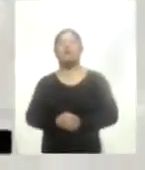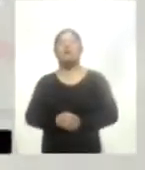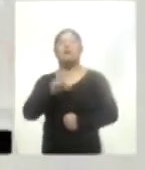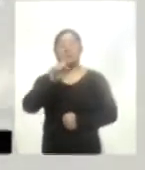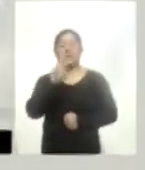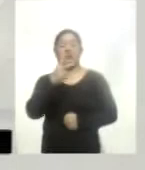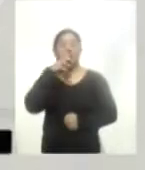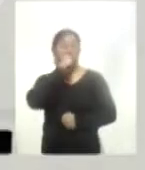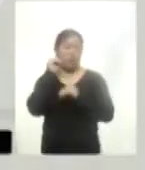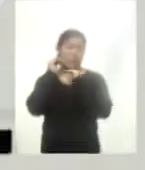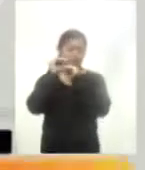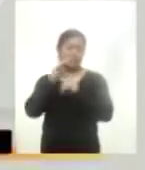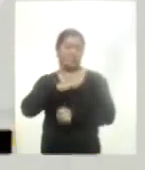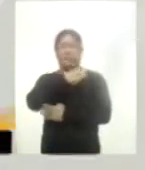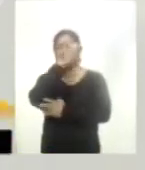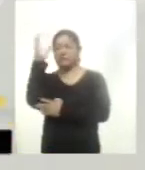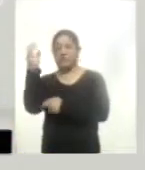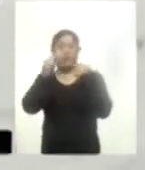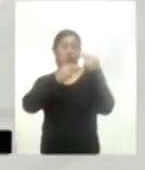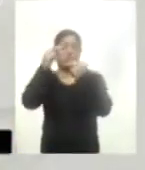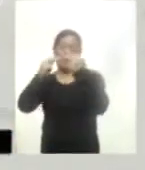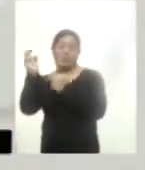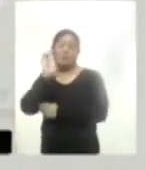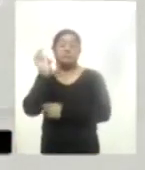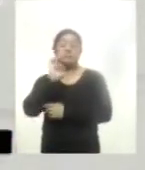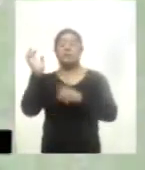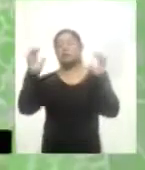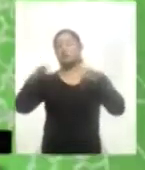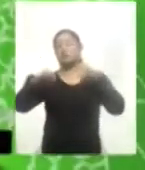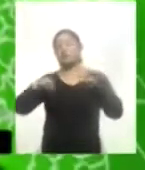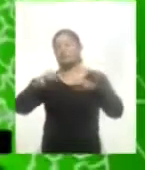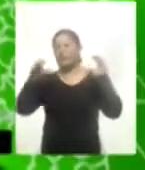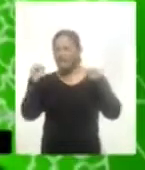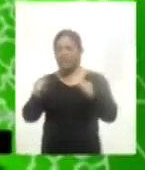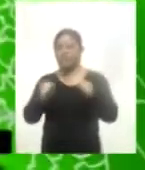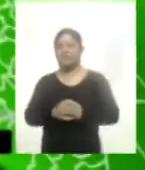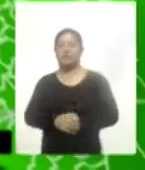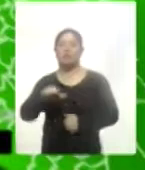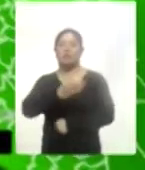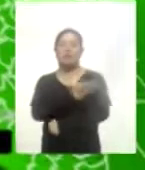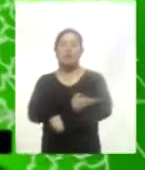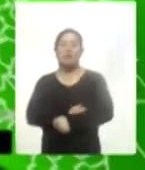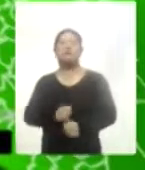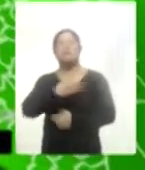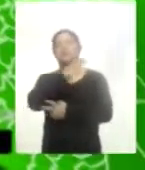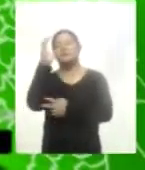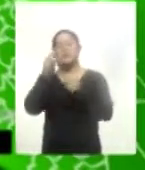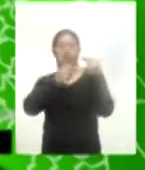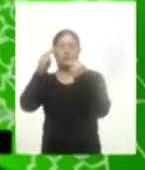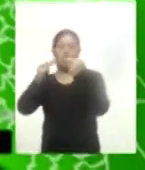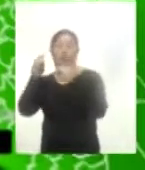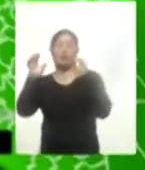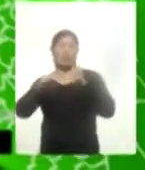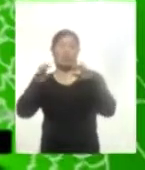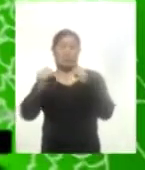22 grados, presenta cielo mayormente nublado con posibles tormentas para esta tarde. Cielo nublado con presencia de tormentas eléctricas también